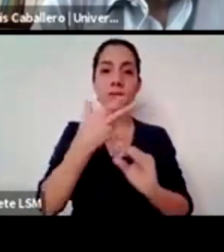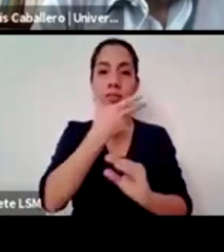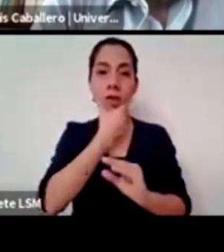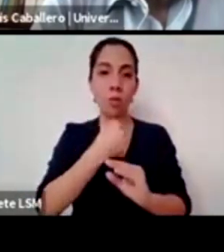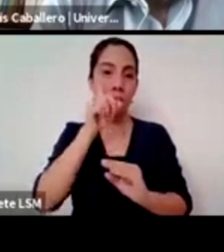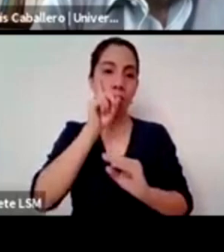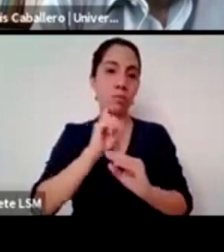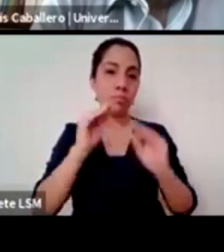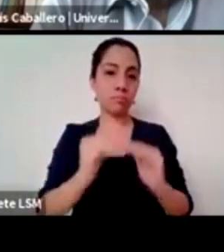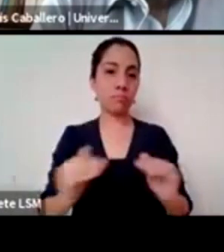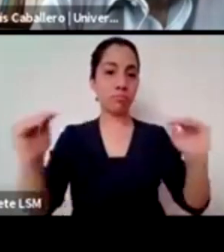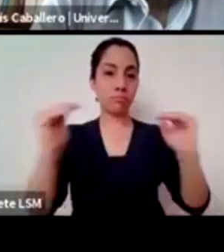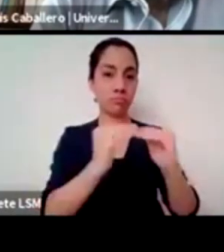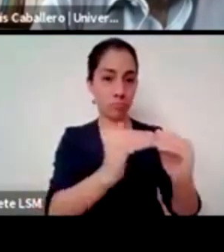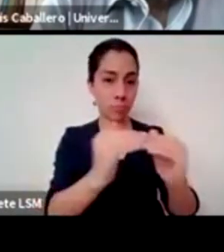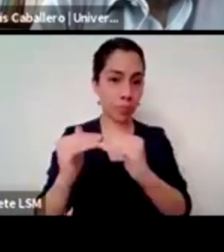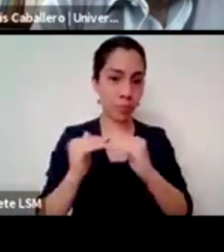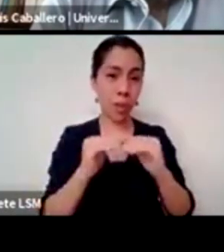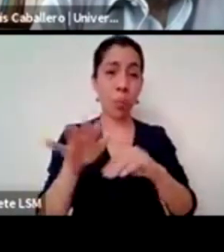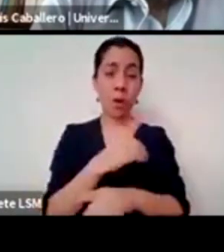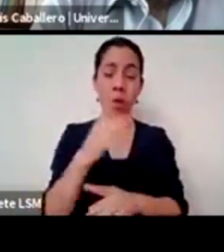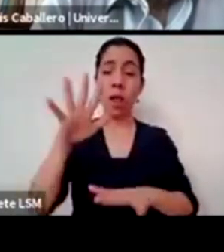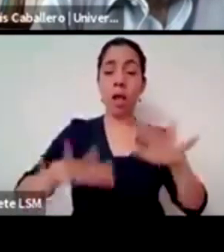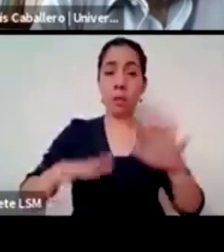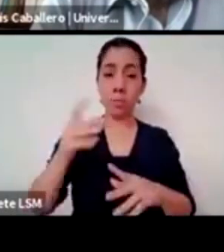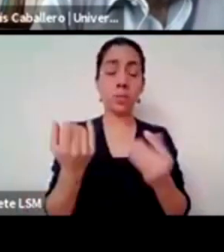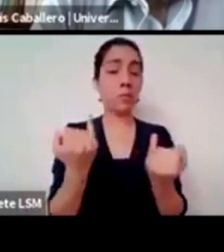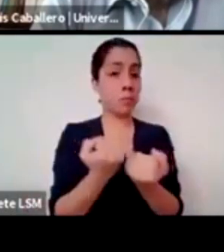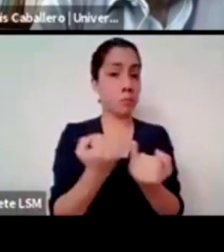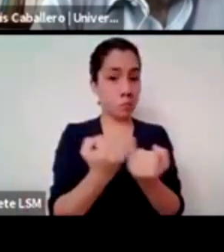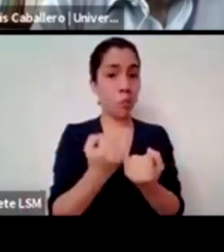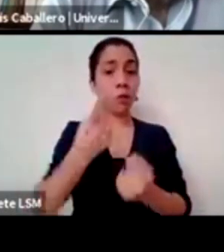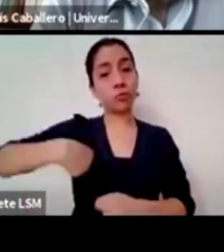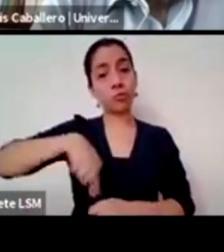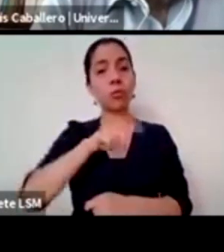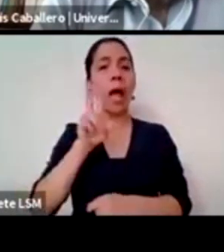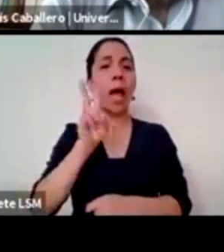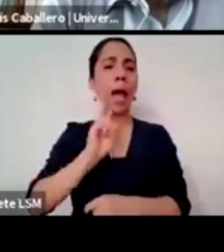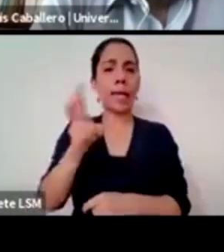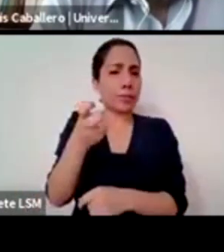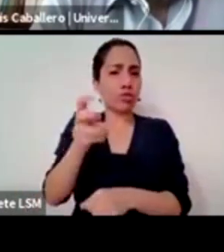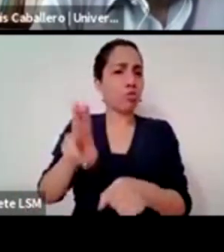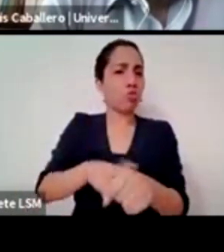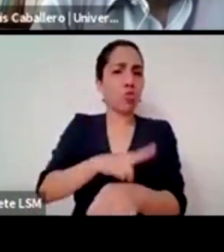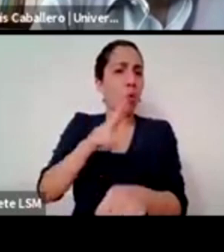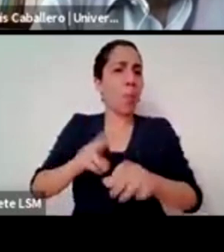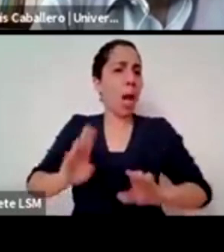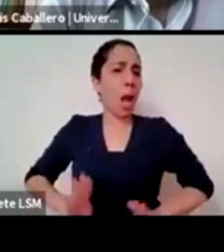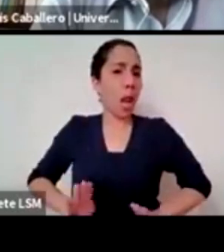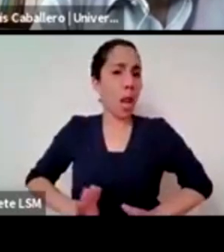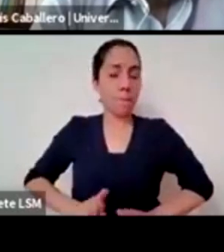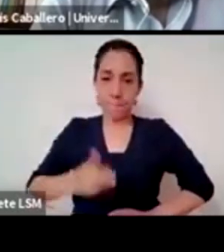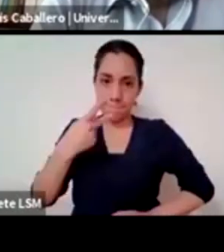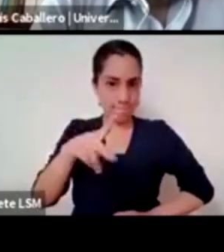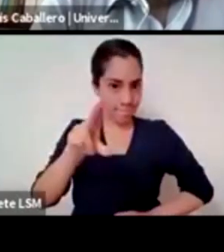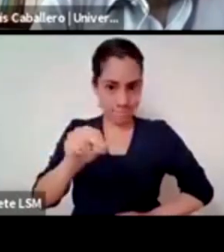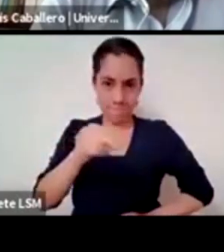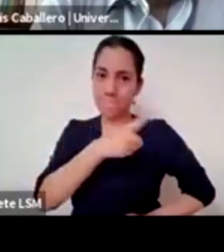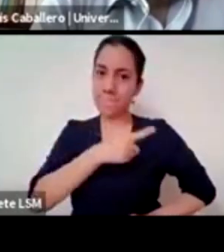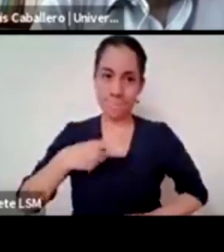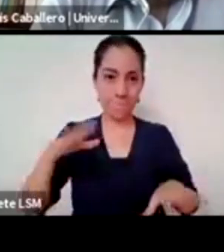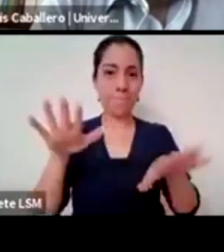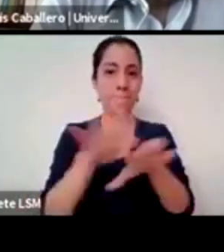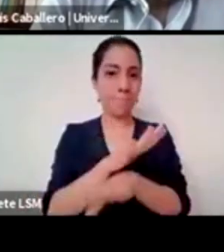normalizamos socialmente otro reto que hemos identificado es que estos temas están